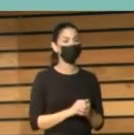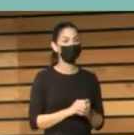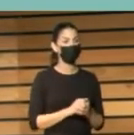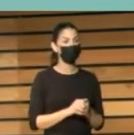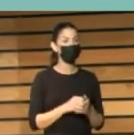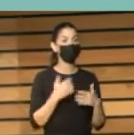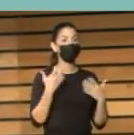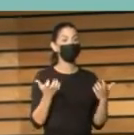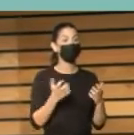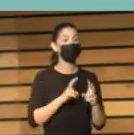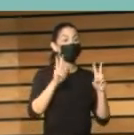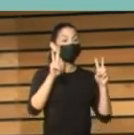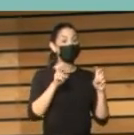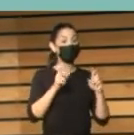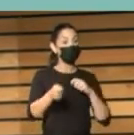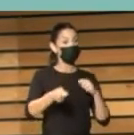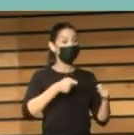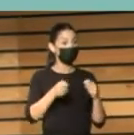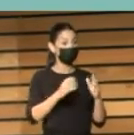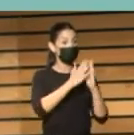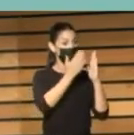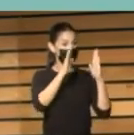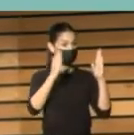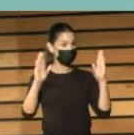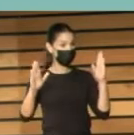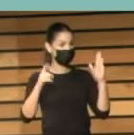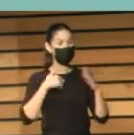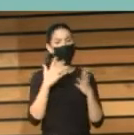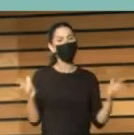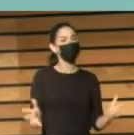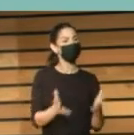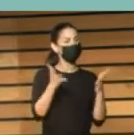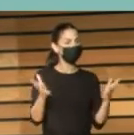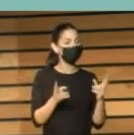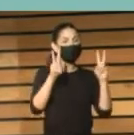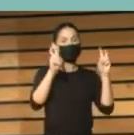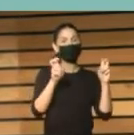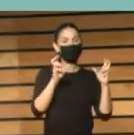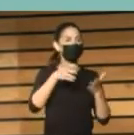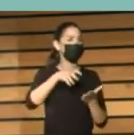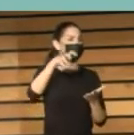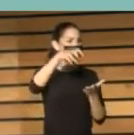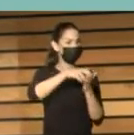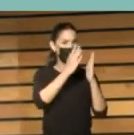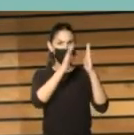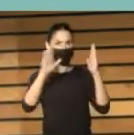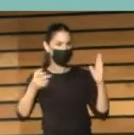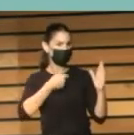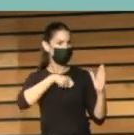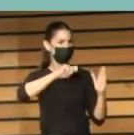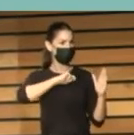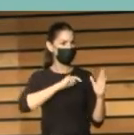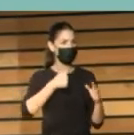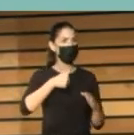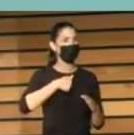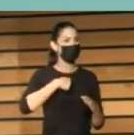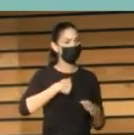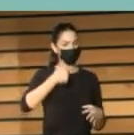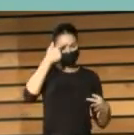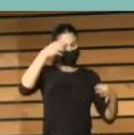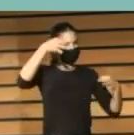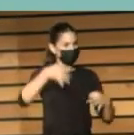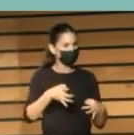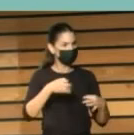Subdirección General de Coordinación Bibliotecaria es el fomento y mejora de las bibliotecas españolas. Y estamos convencidos de que la mejora de las